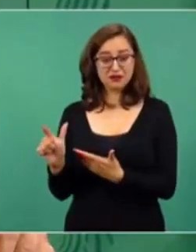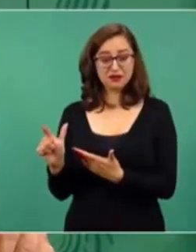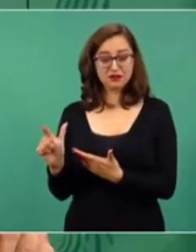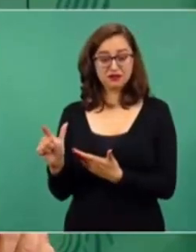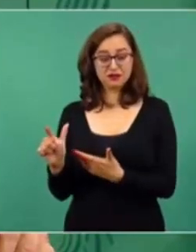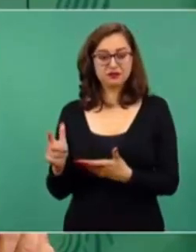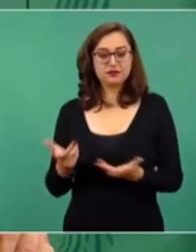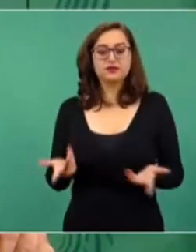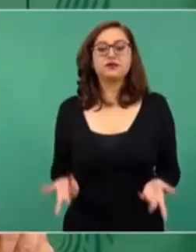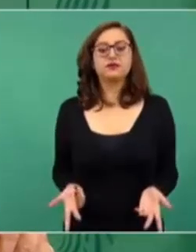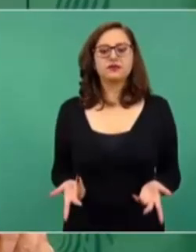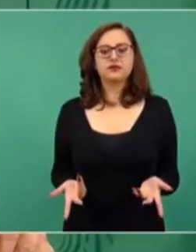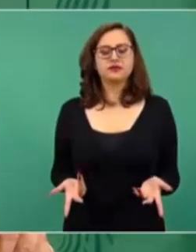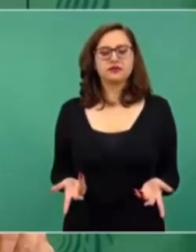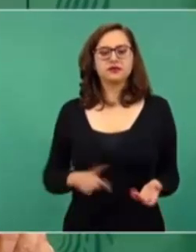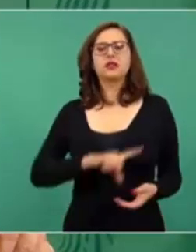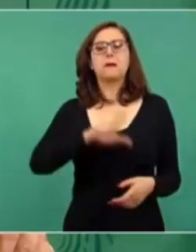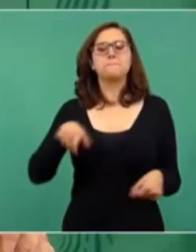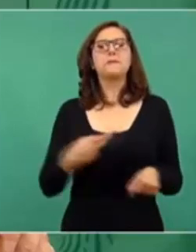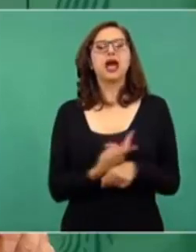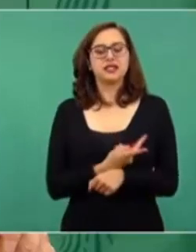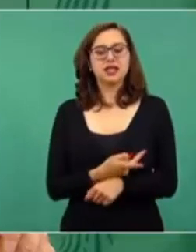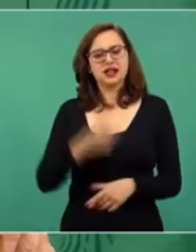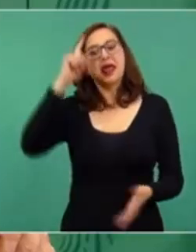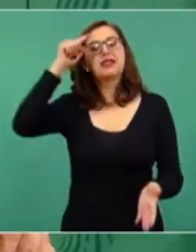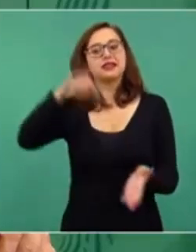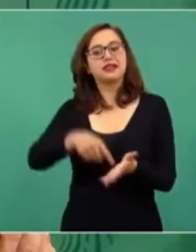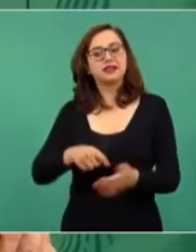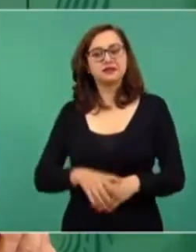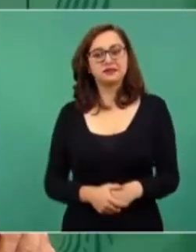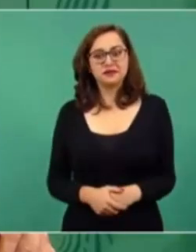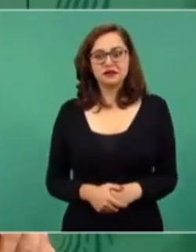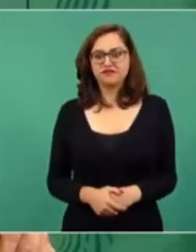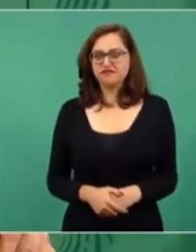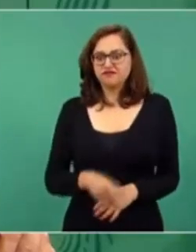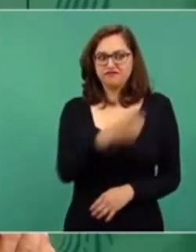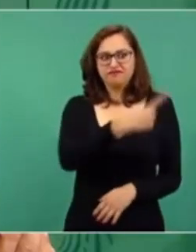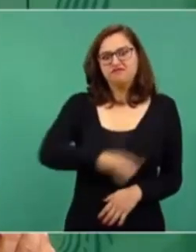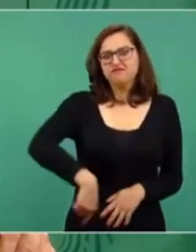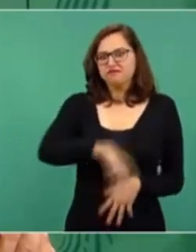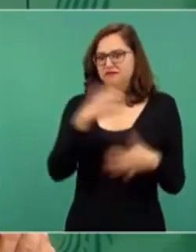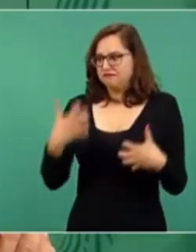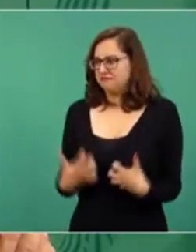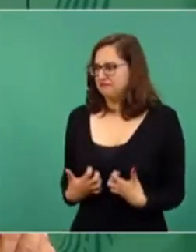¿Qué creen que sucedió? Eso promovieron un amparo